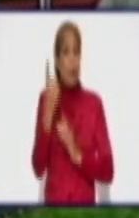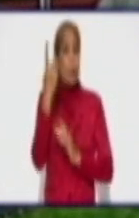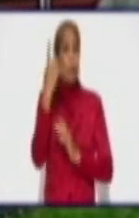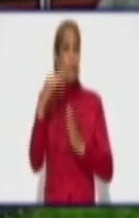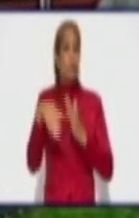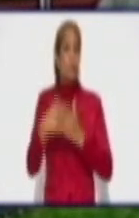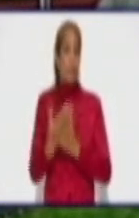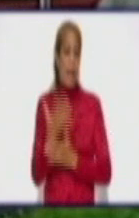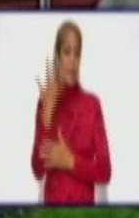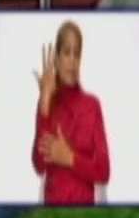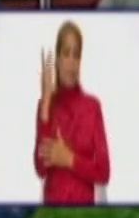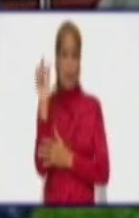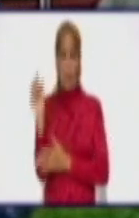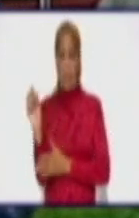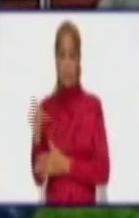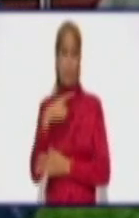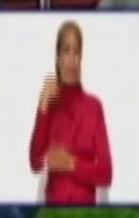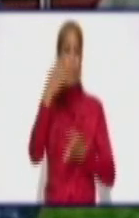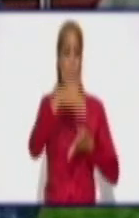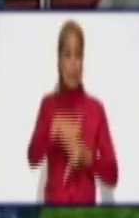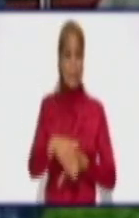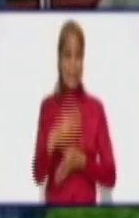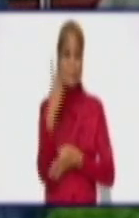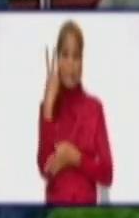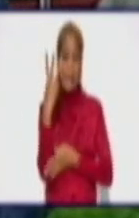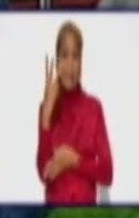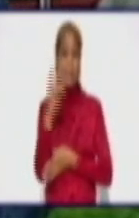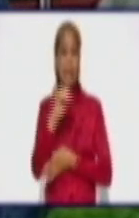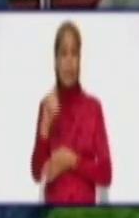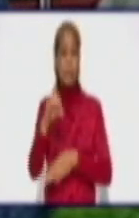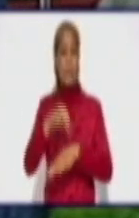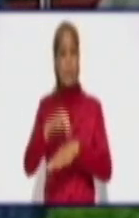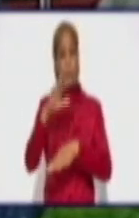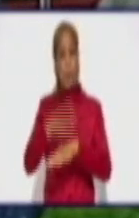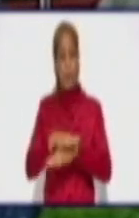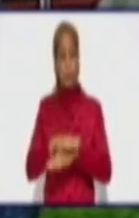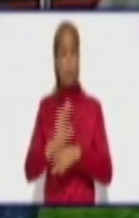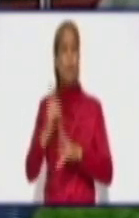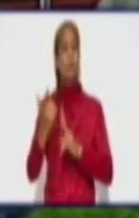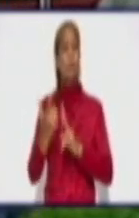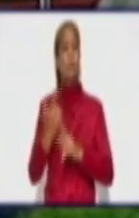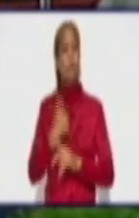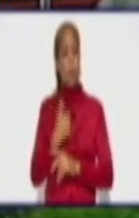cinco, tres de ellos del municipio de Rio Cauto. Le propongo, secretario, a usted y a los televidentes...